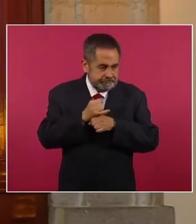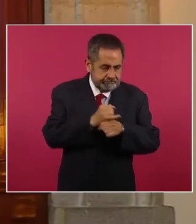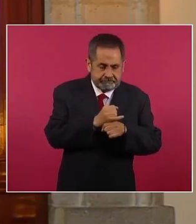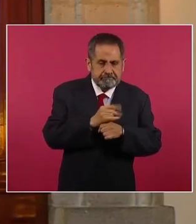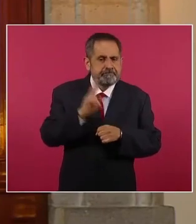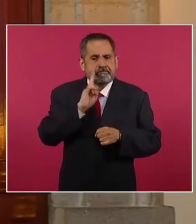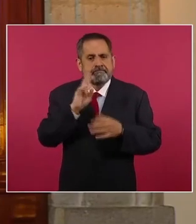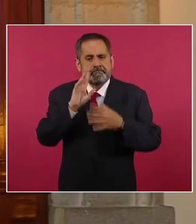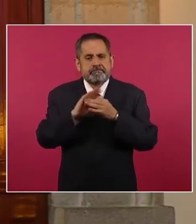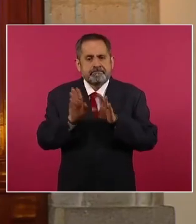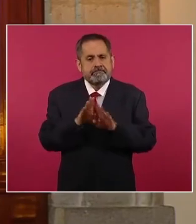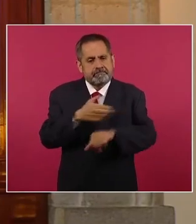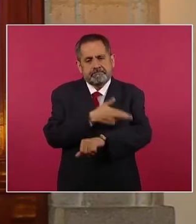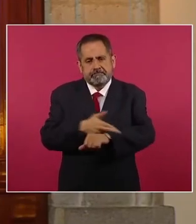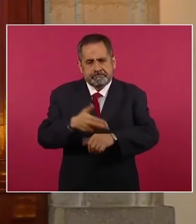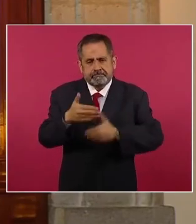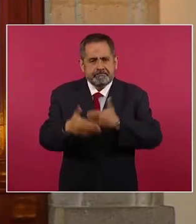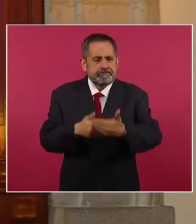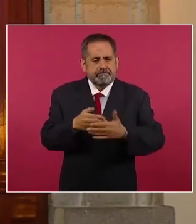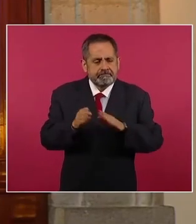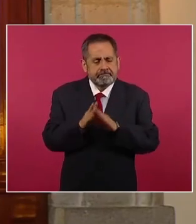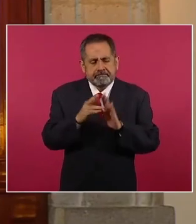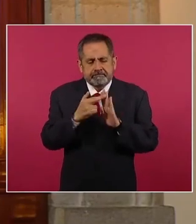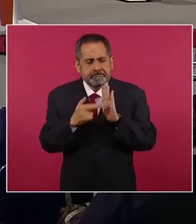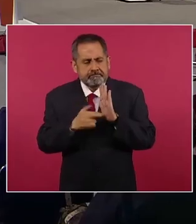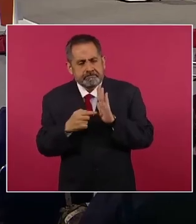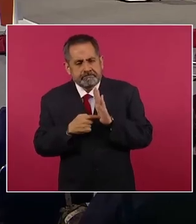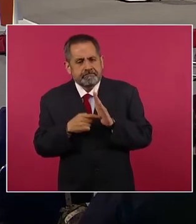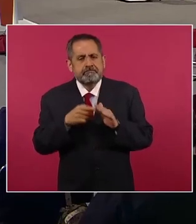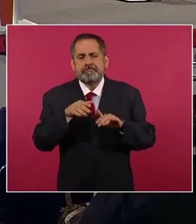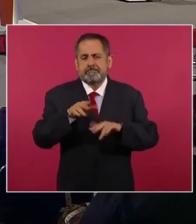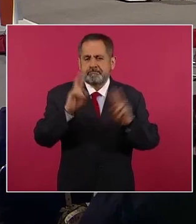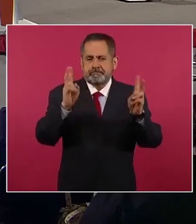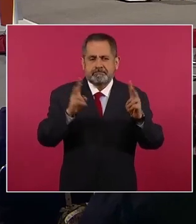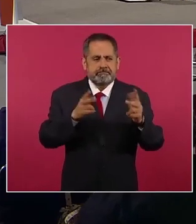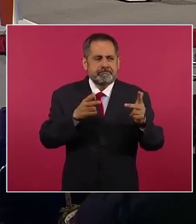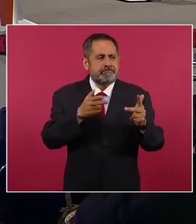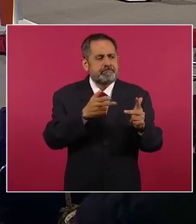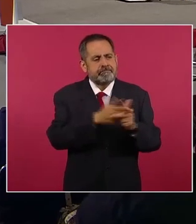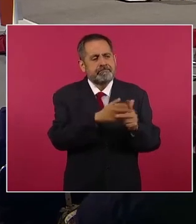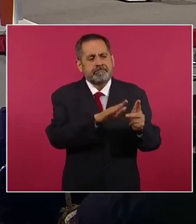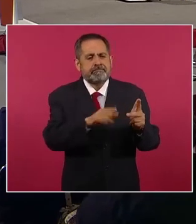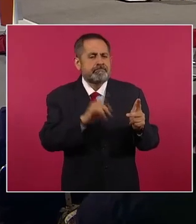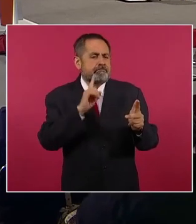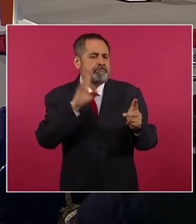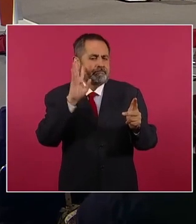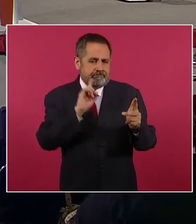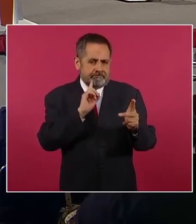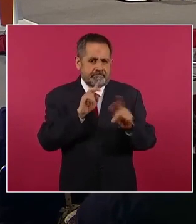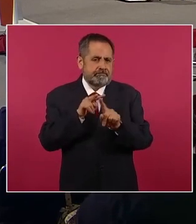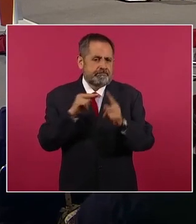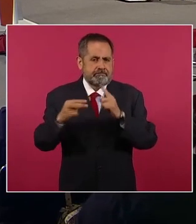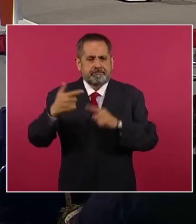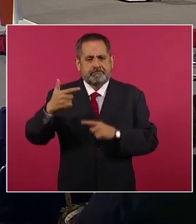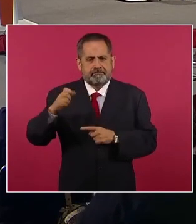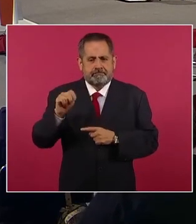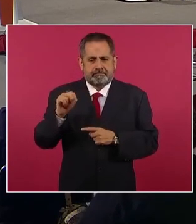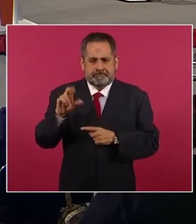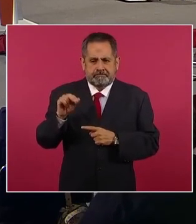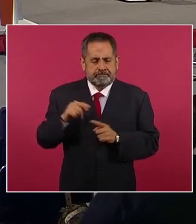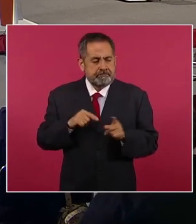seguido el protocolo de feminicidio y perspectiva de género, ya se